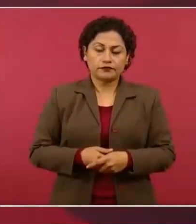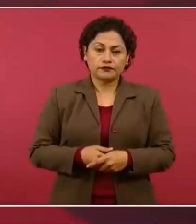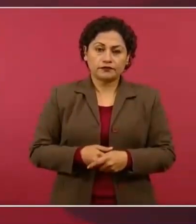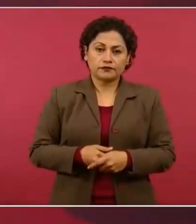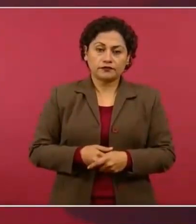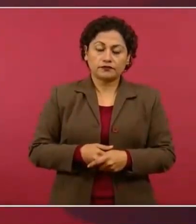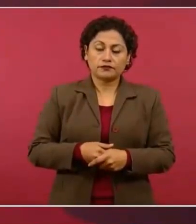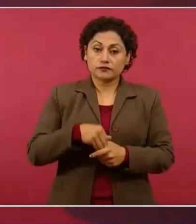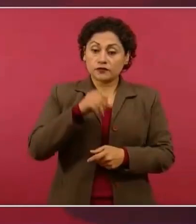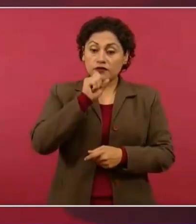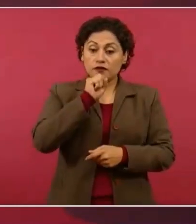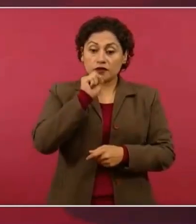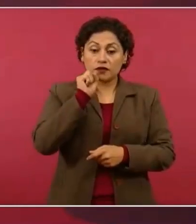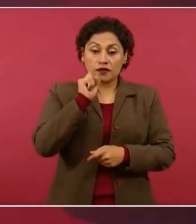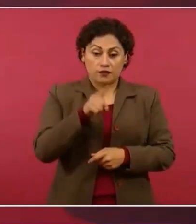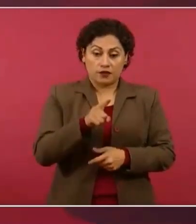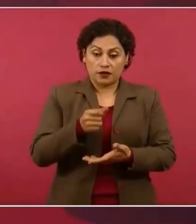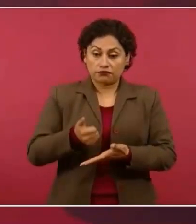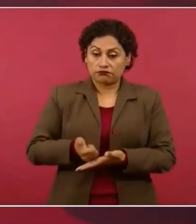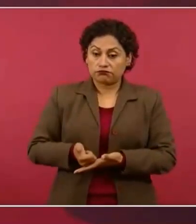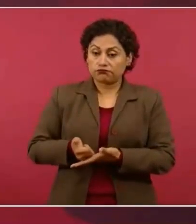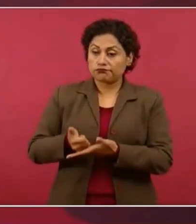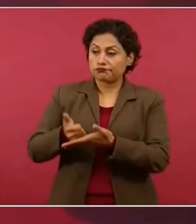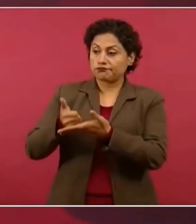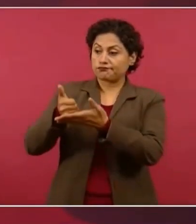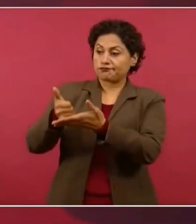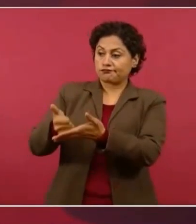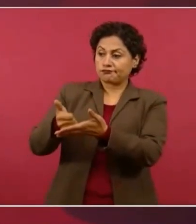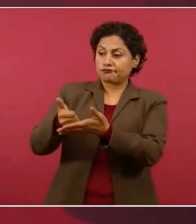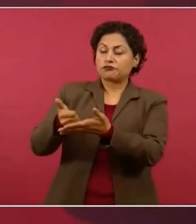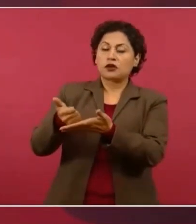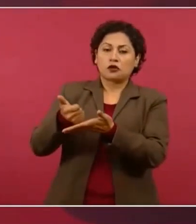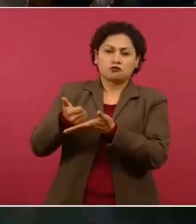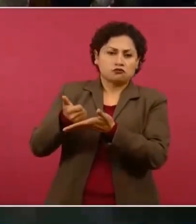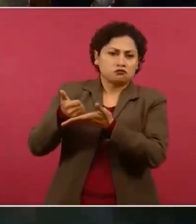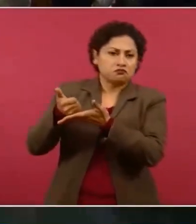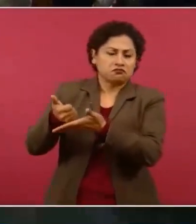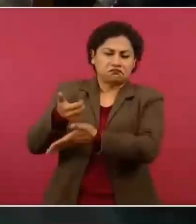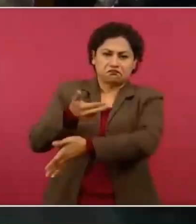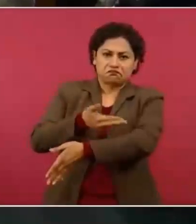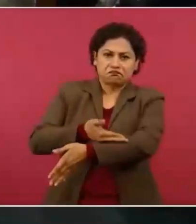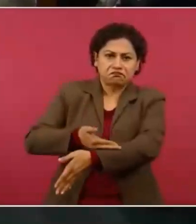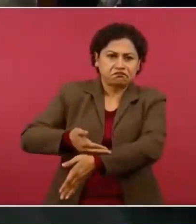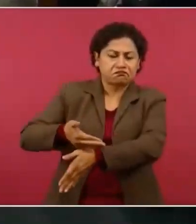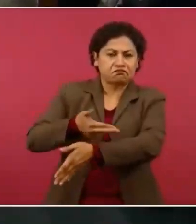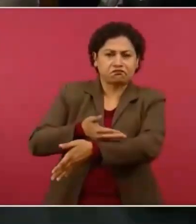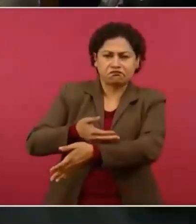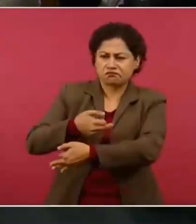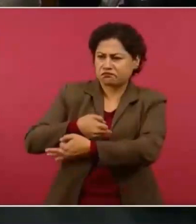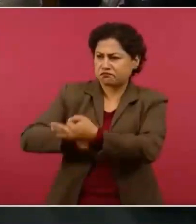apoyando en todo. Y hay